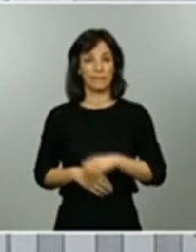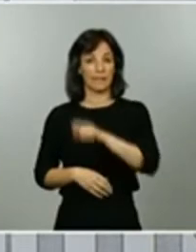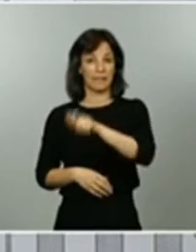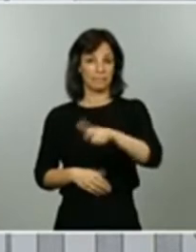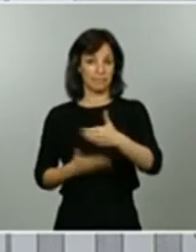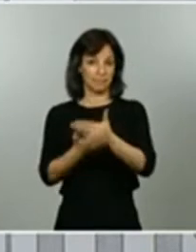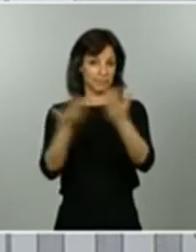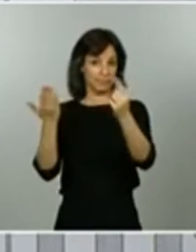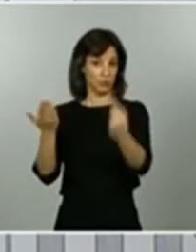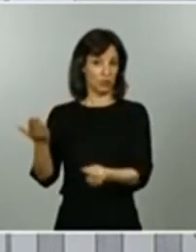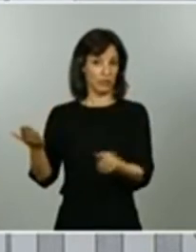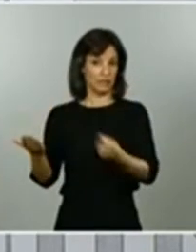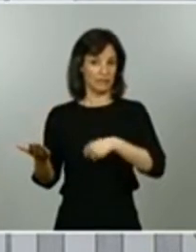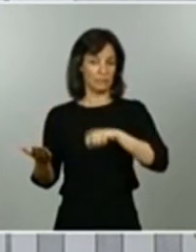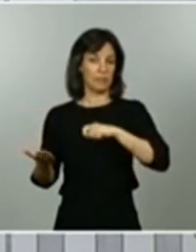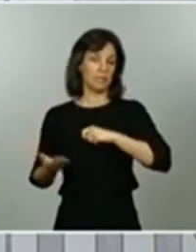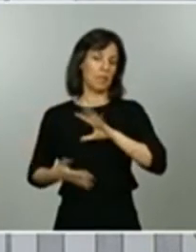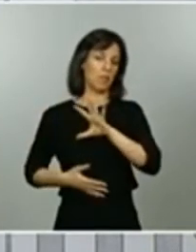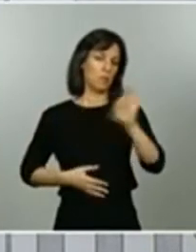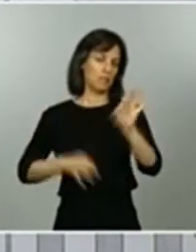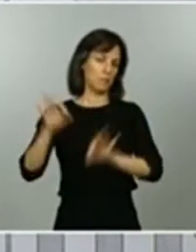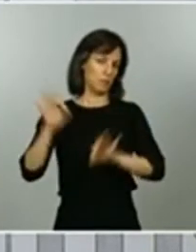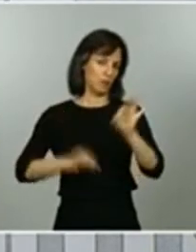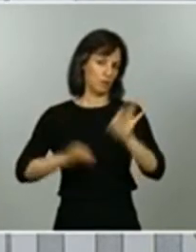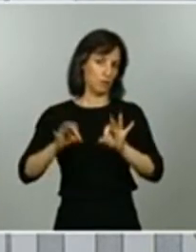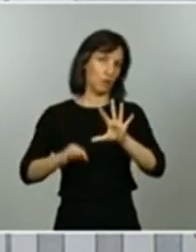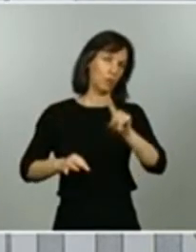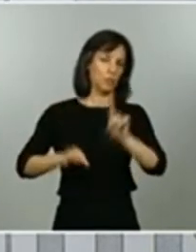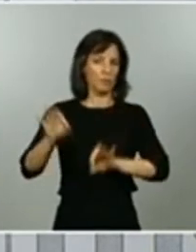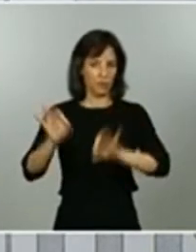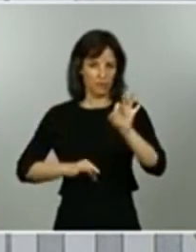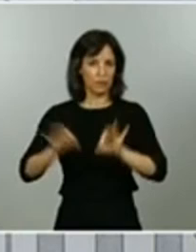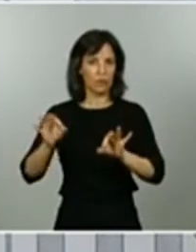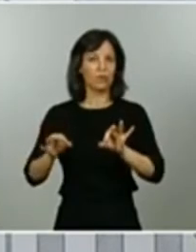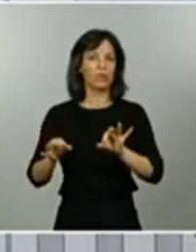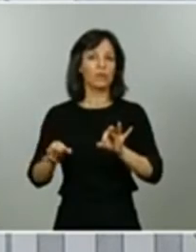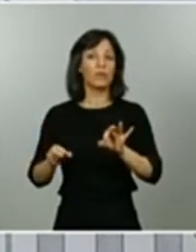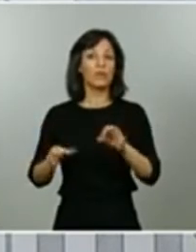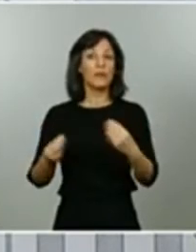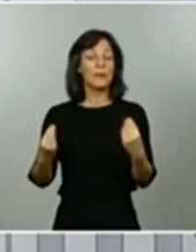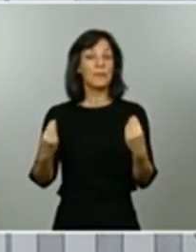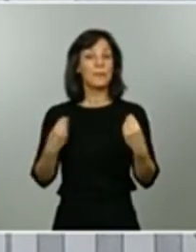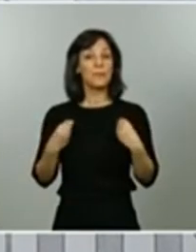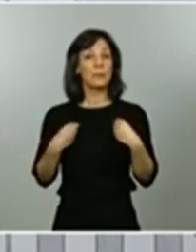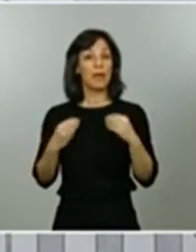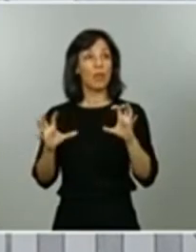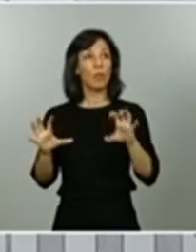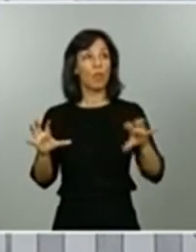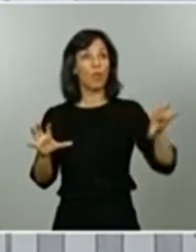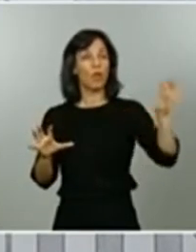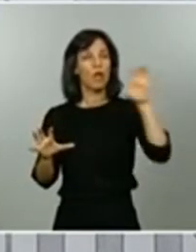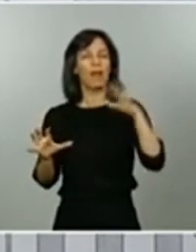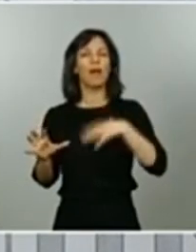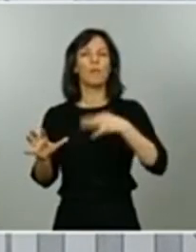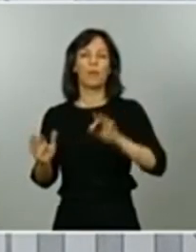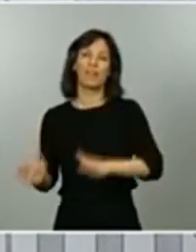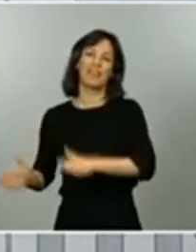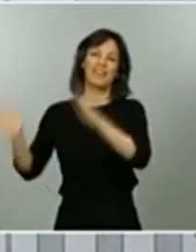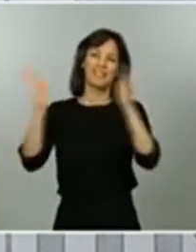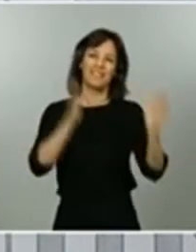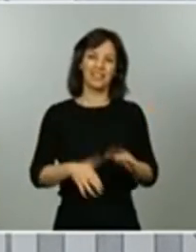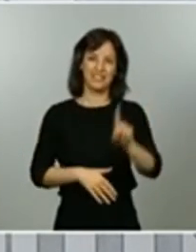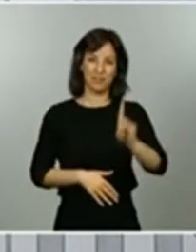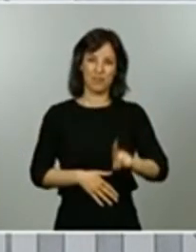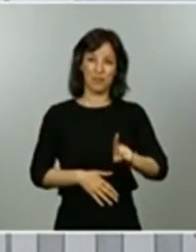de los ciudadanos españoles están en condiciones por vivir en territorios que pueden progresar a la fase 1 de, partir del lunes, poder